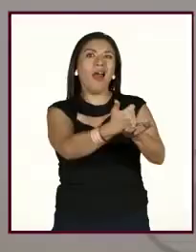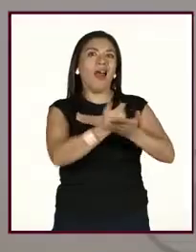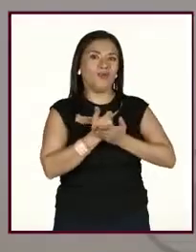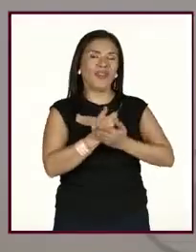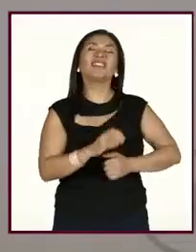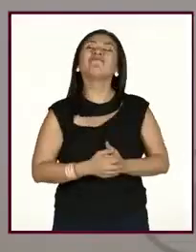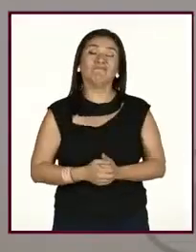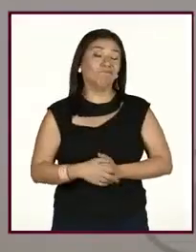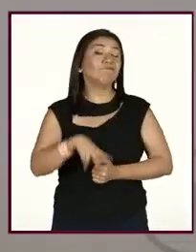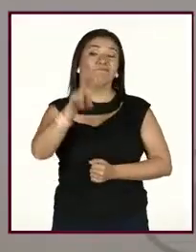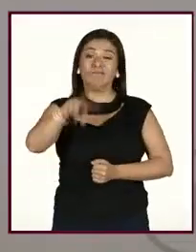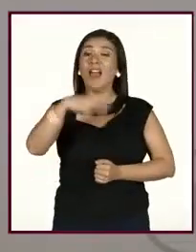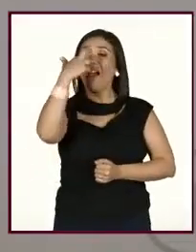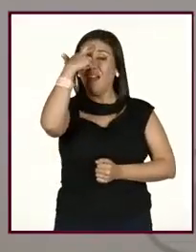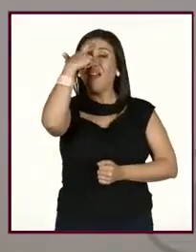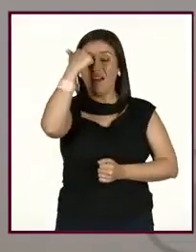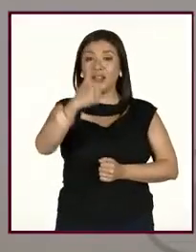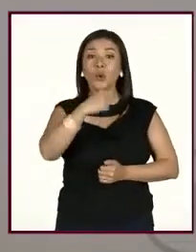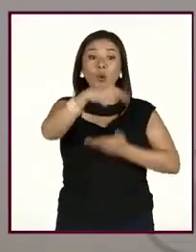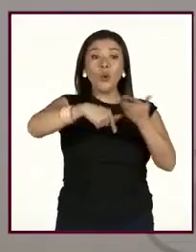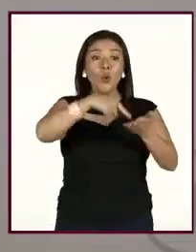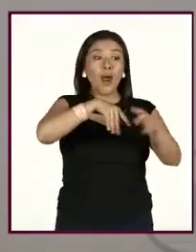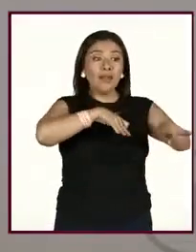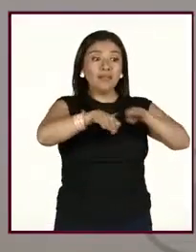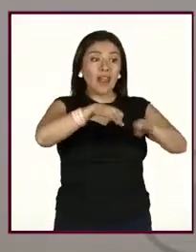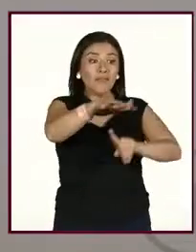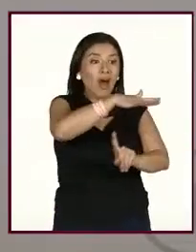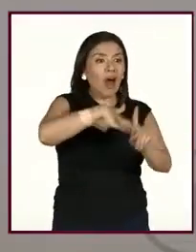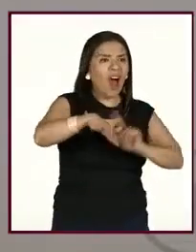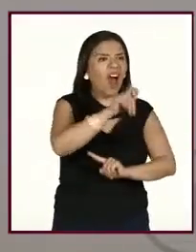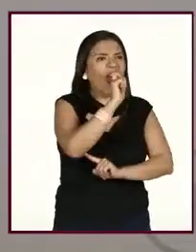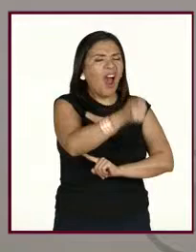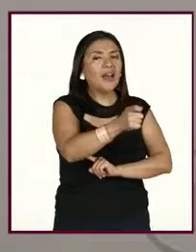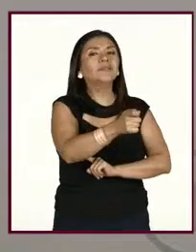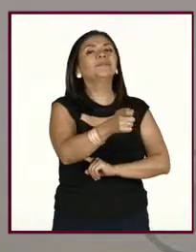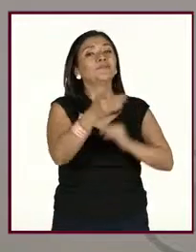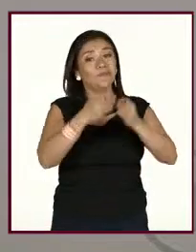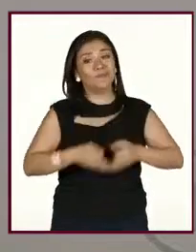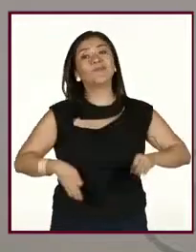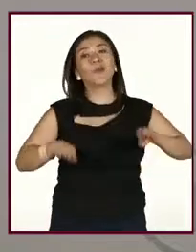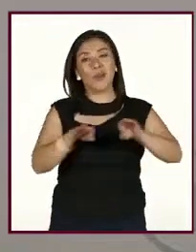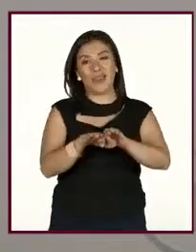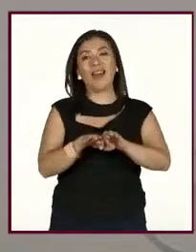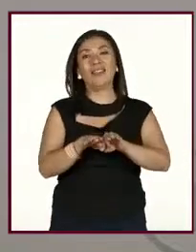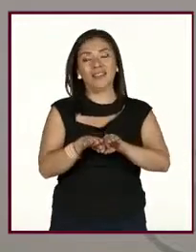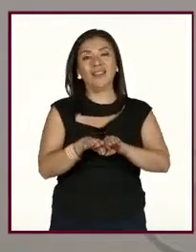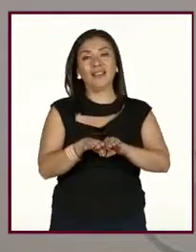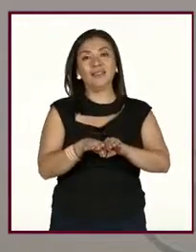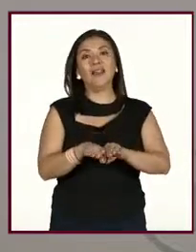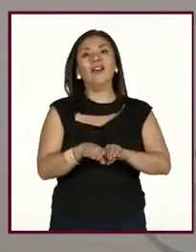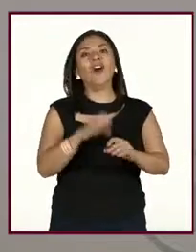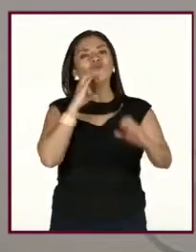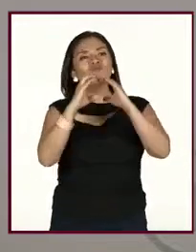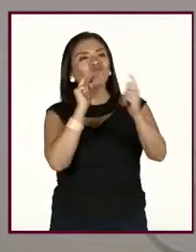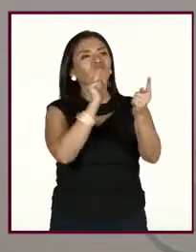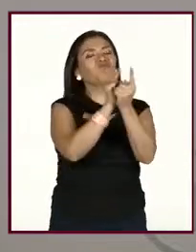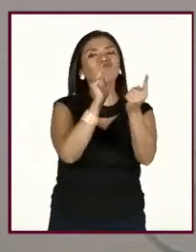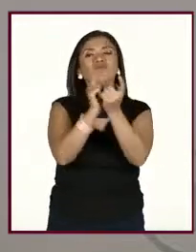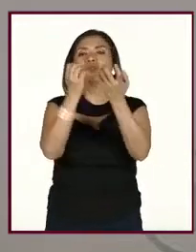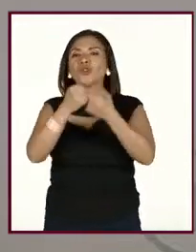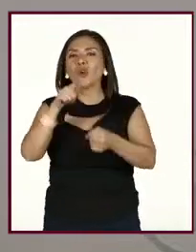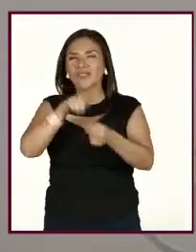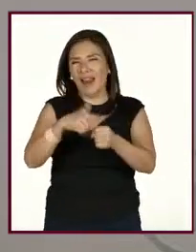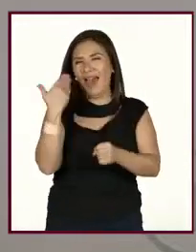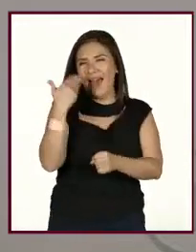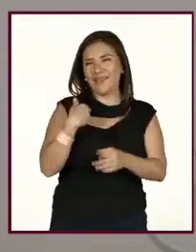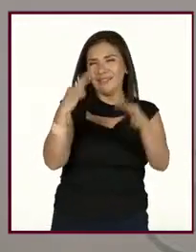Totalmente, totalmente. El ambiente laboral es importante. Las relaciones, las conexiones sociales, como